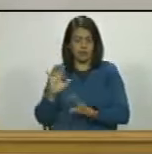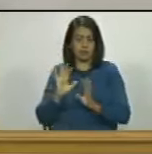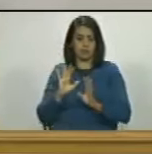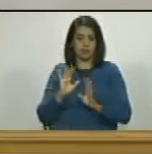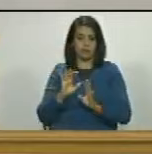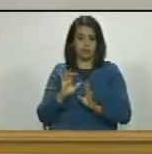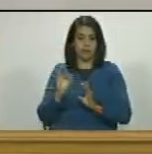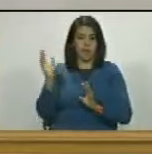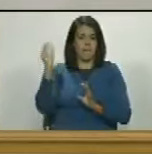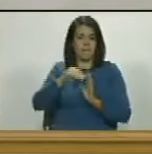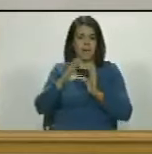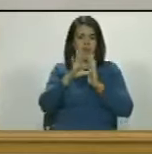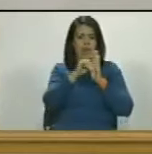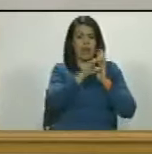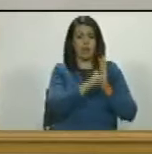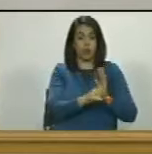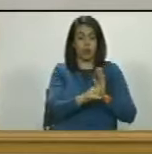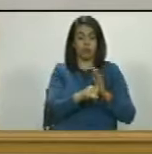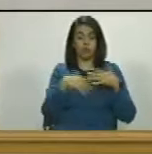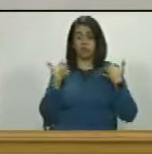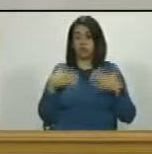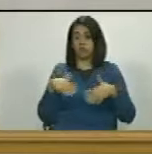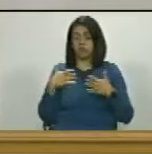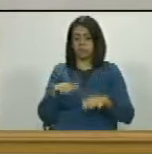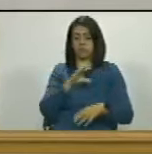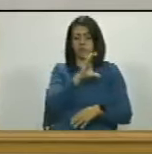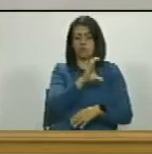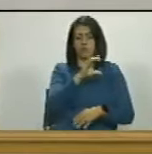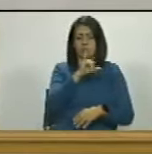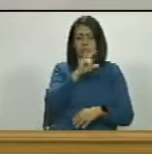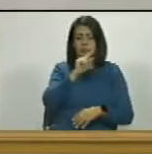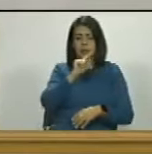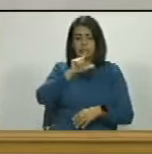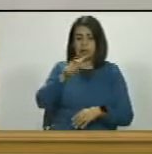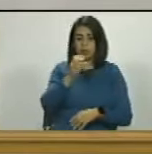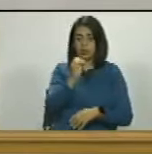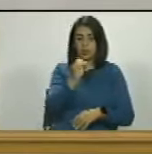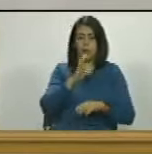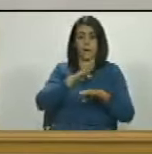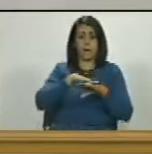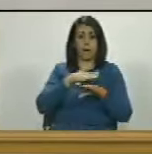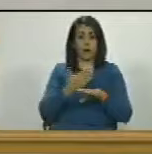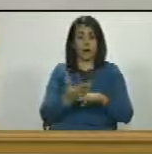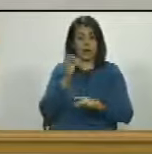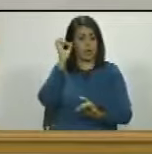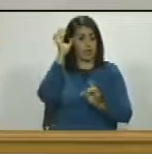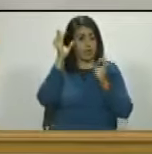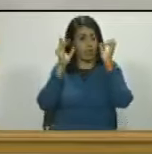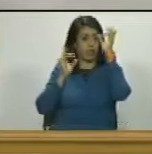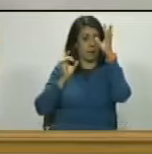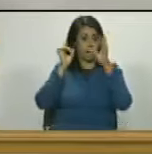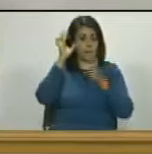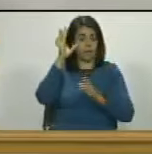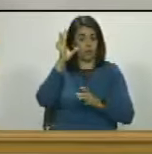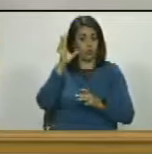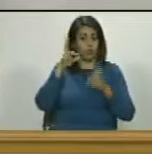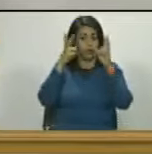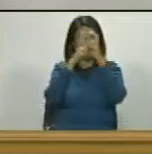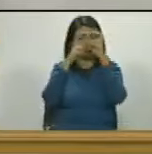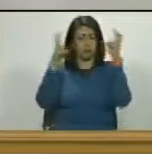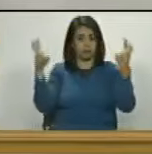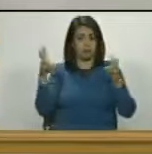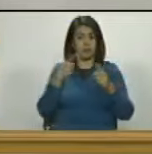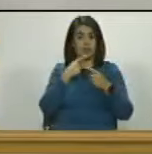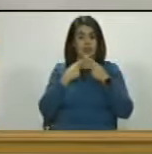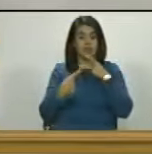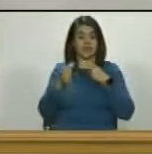ese es el más ladrón de los ladrones en el caso concreto de Cidgo porque ese fue el que inventó un tema que